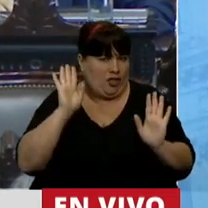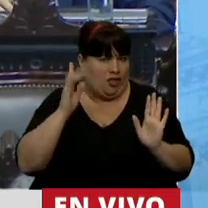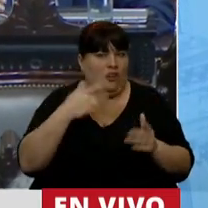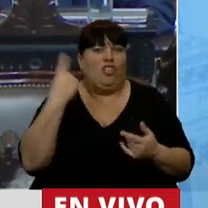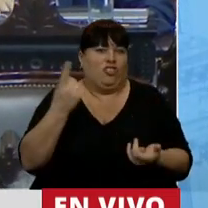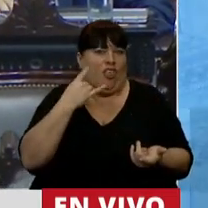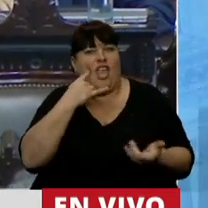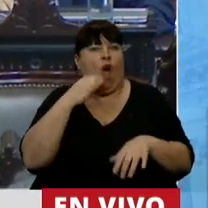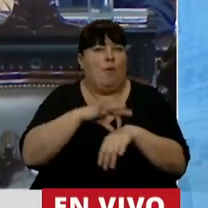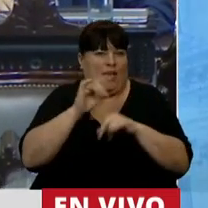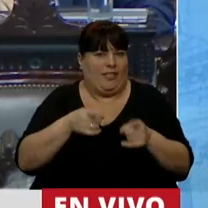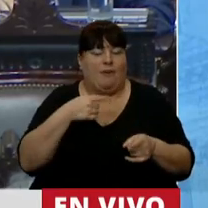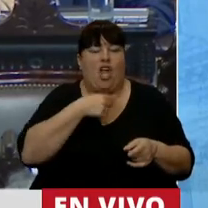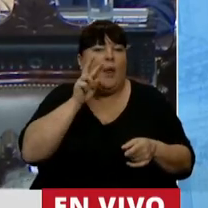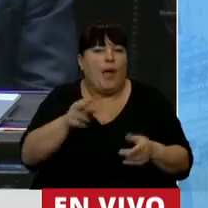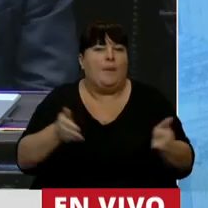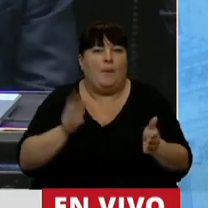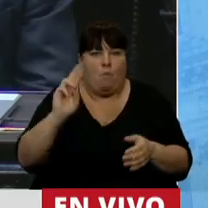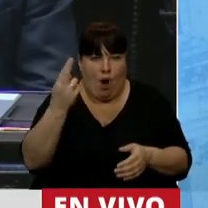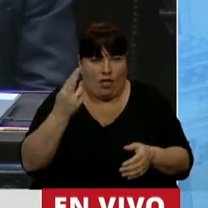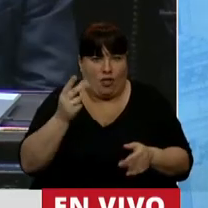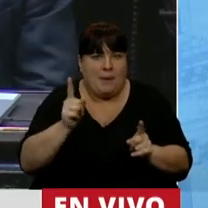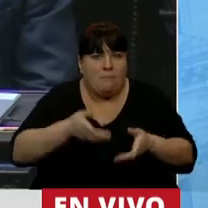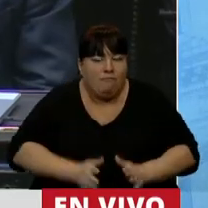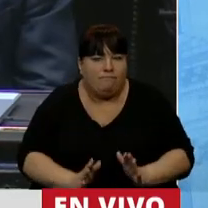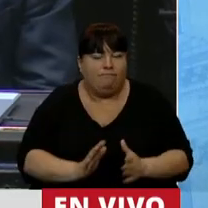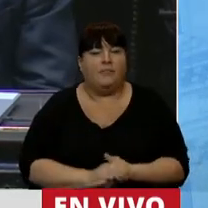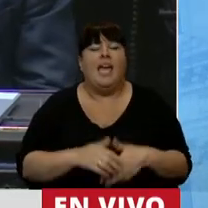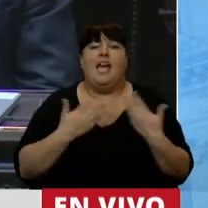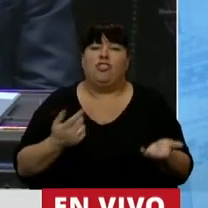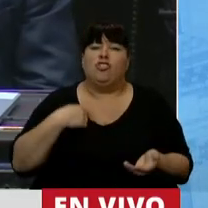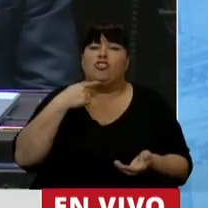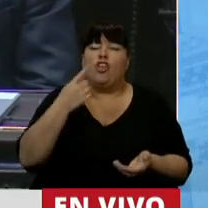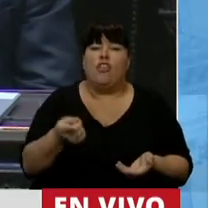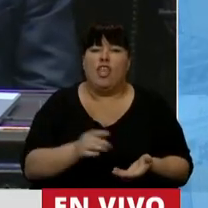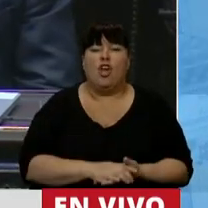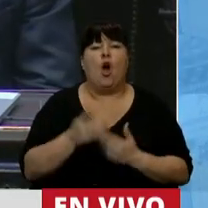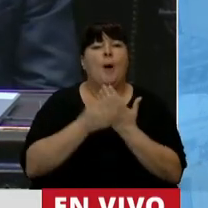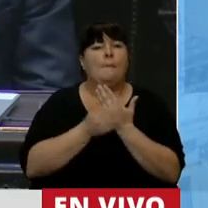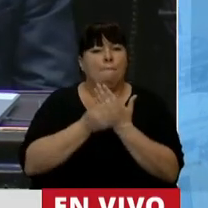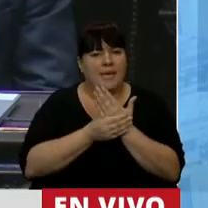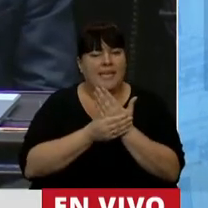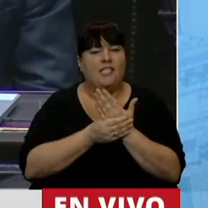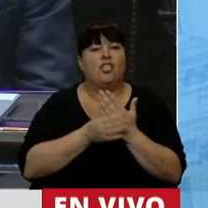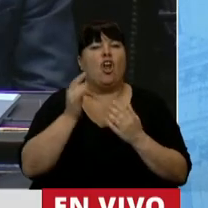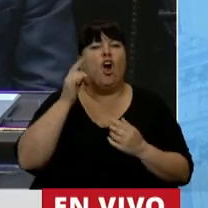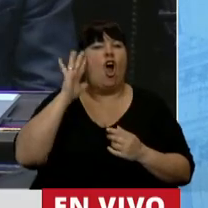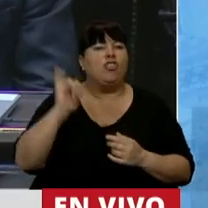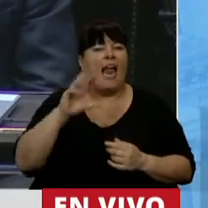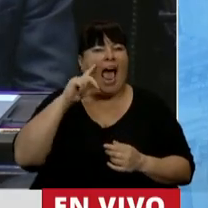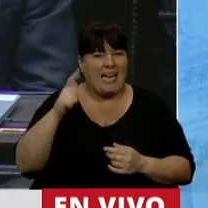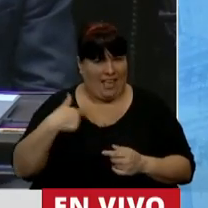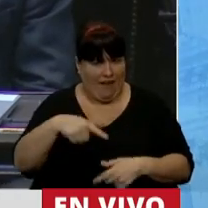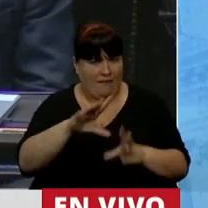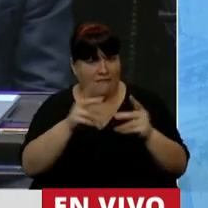es incómodo para todos los médicos ver morir el niño en el lugar. Entonces yo le digo al Ministro Ginés González García, y con esto